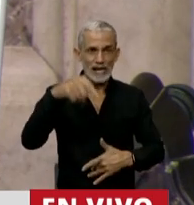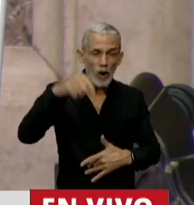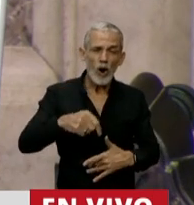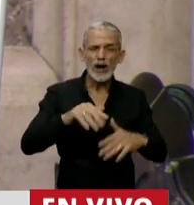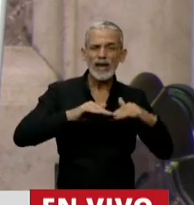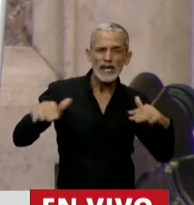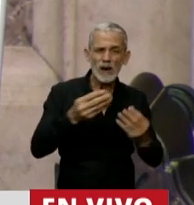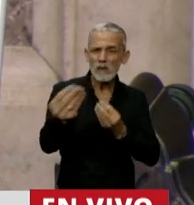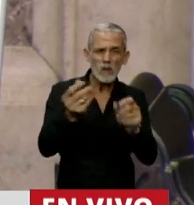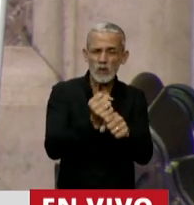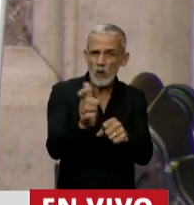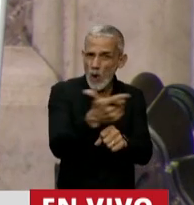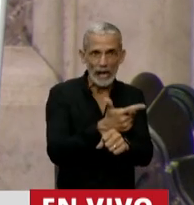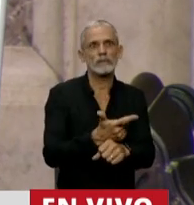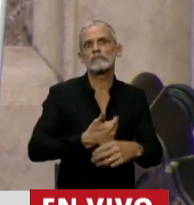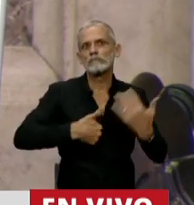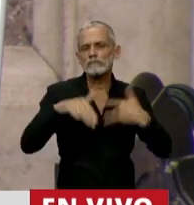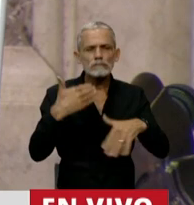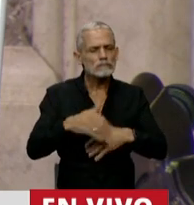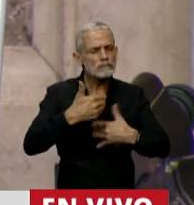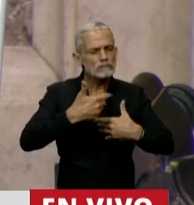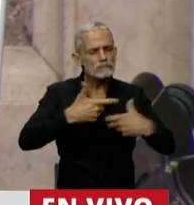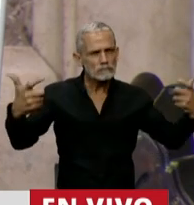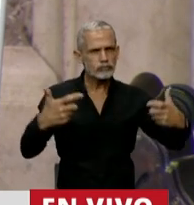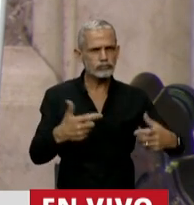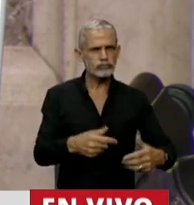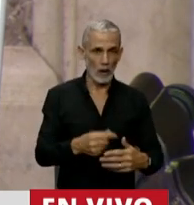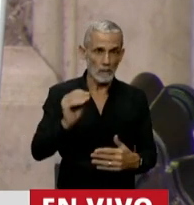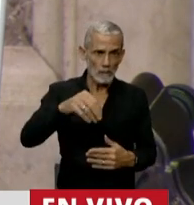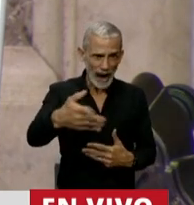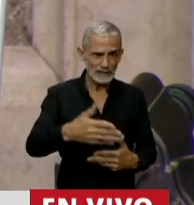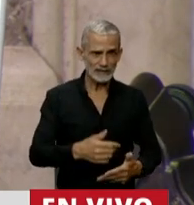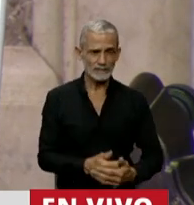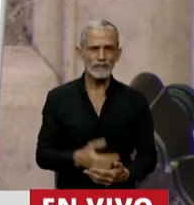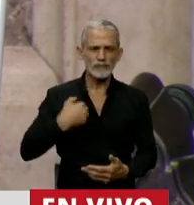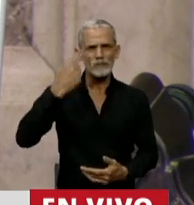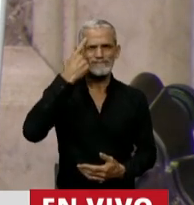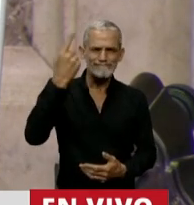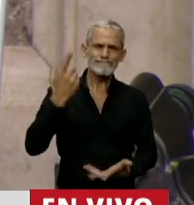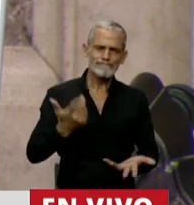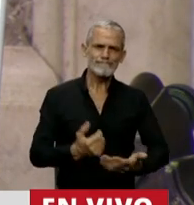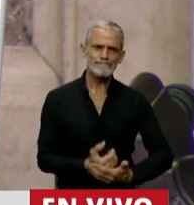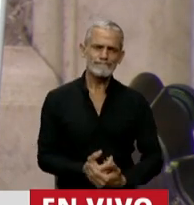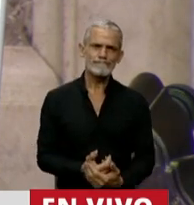hoy son altísimos. Entonces, me pregunto,